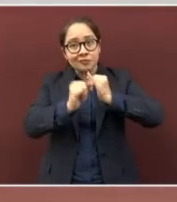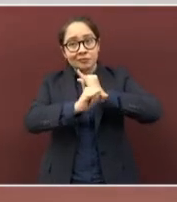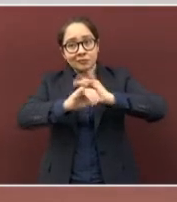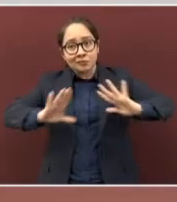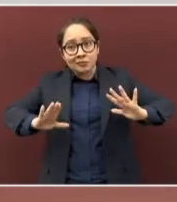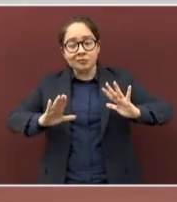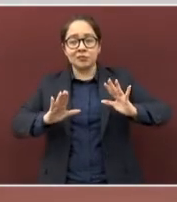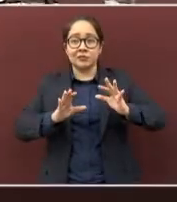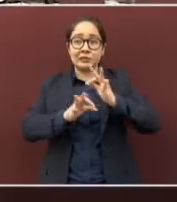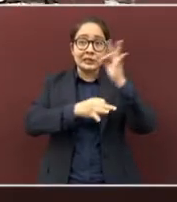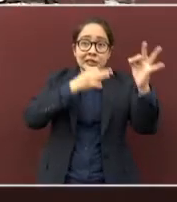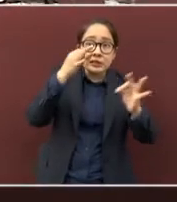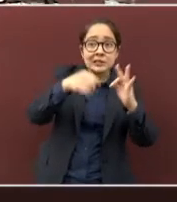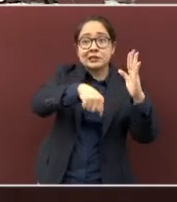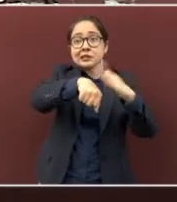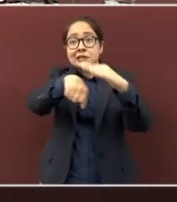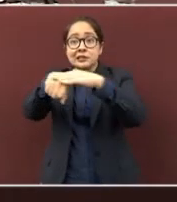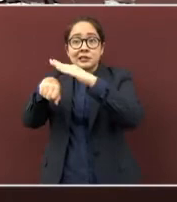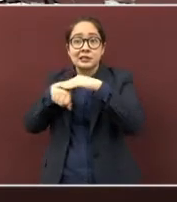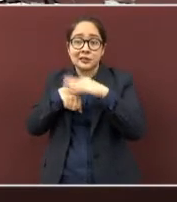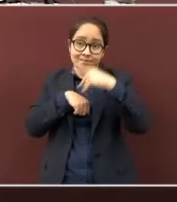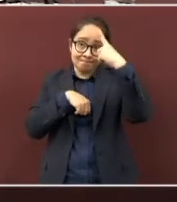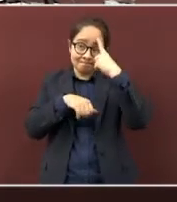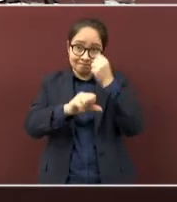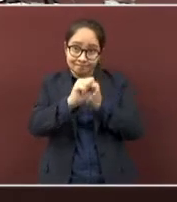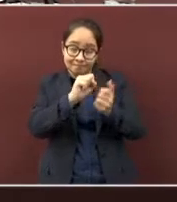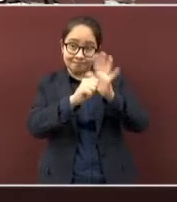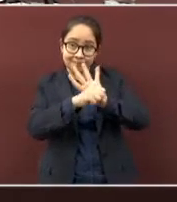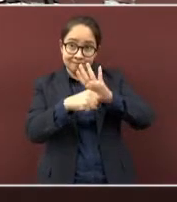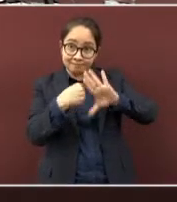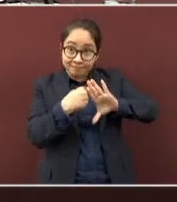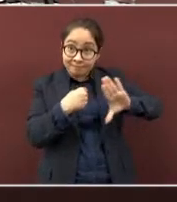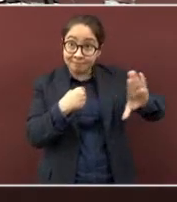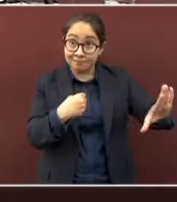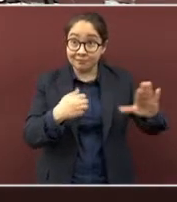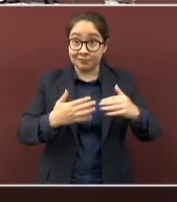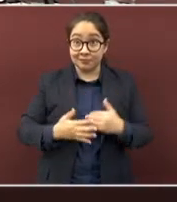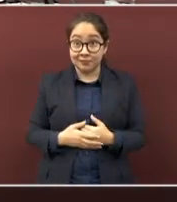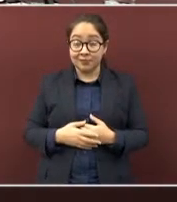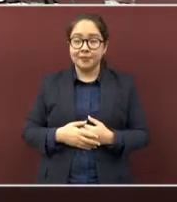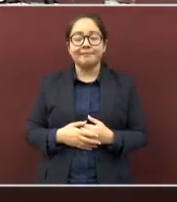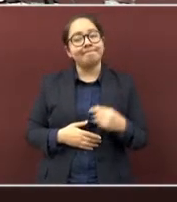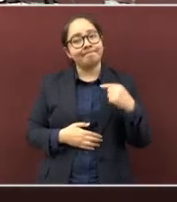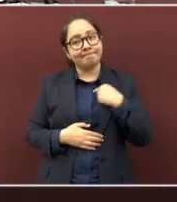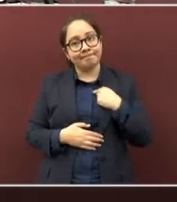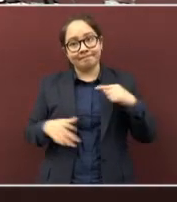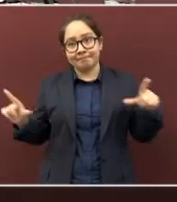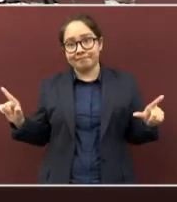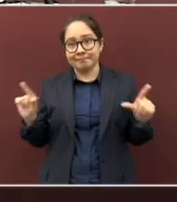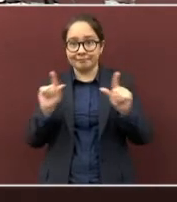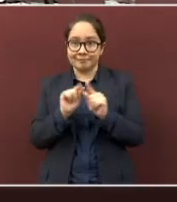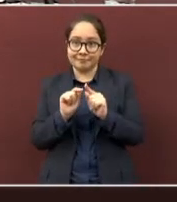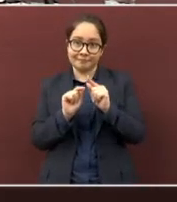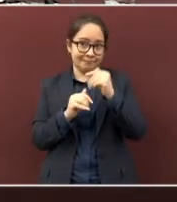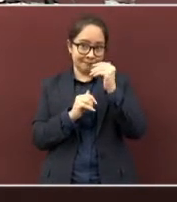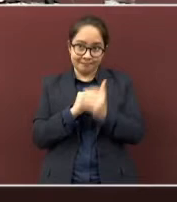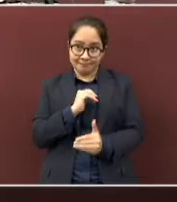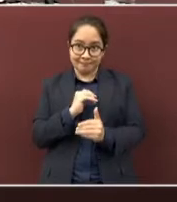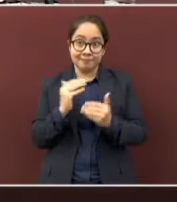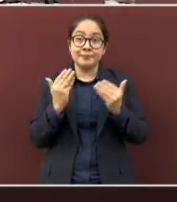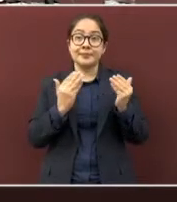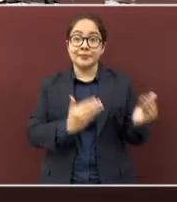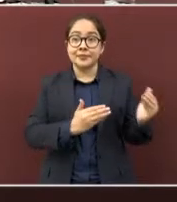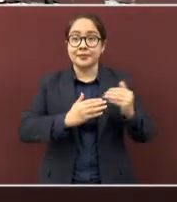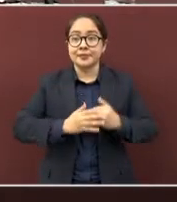información y no se expongan a contraer el virus. Por mi parte, es todo. Regreso a la